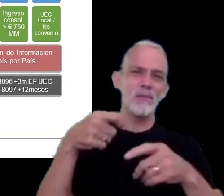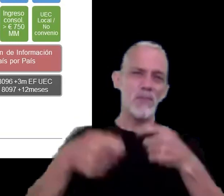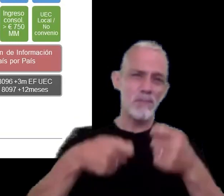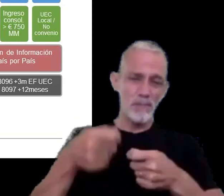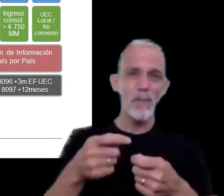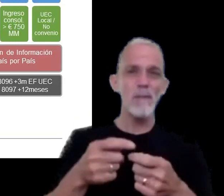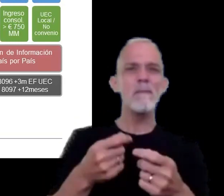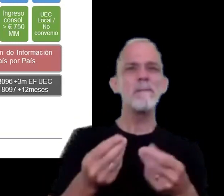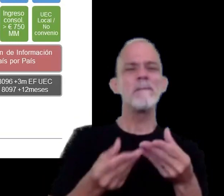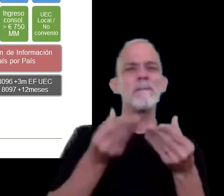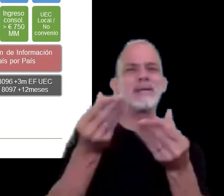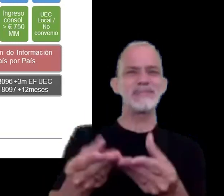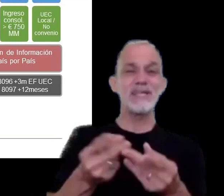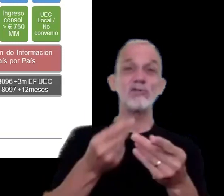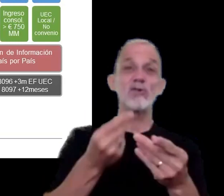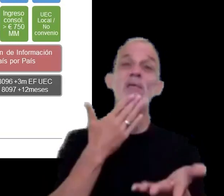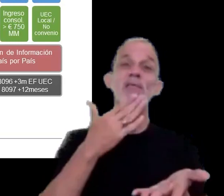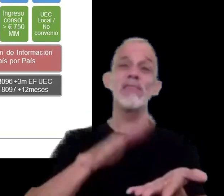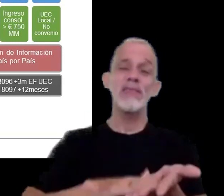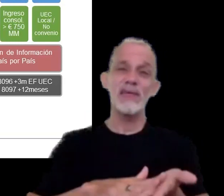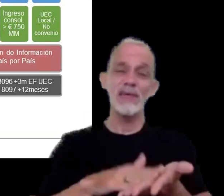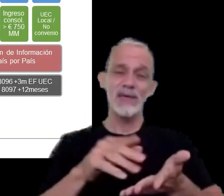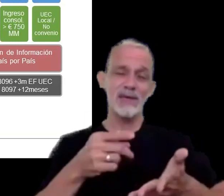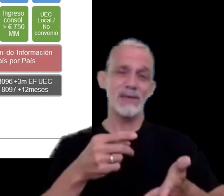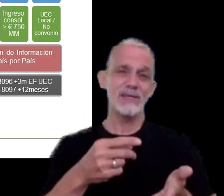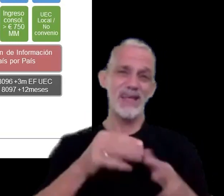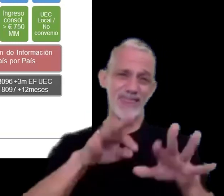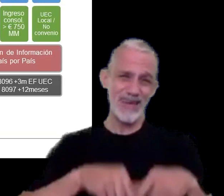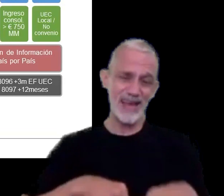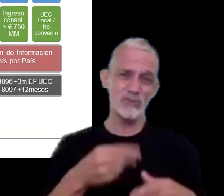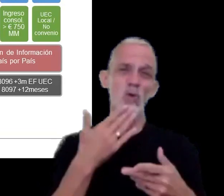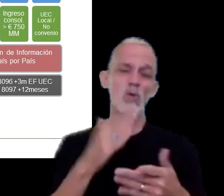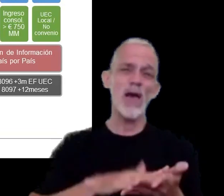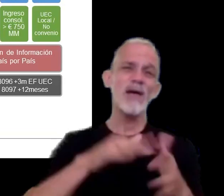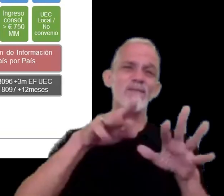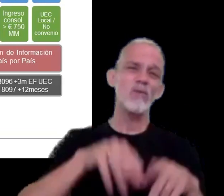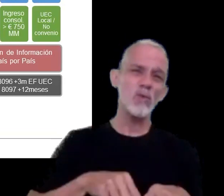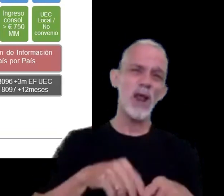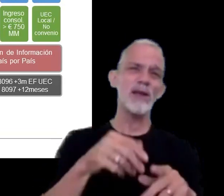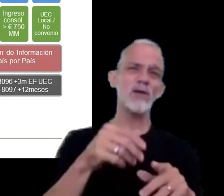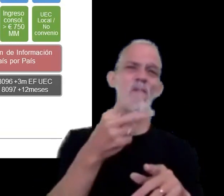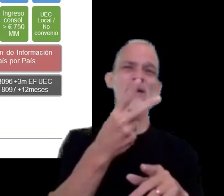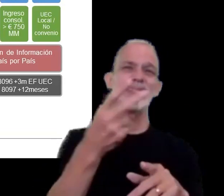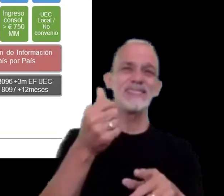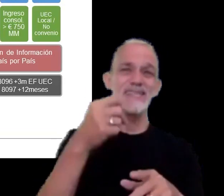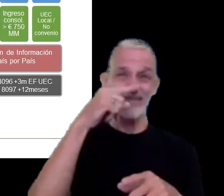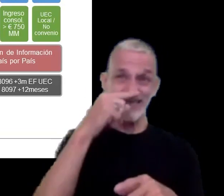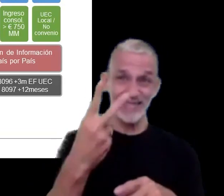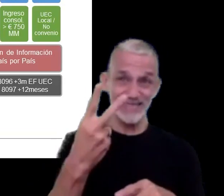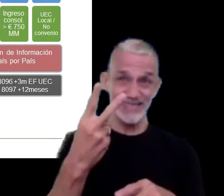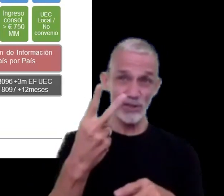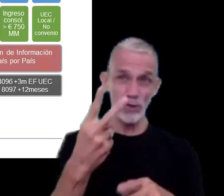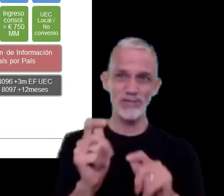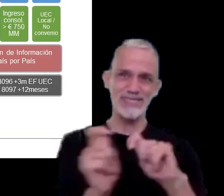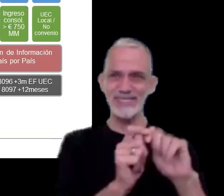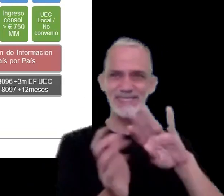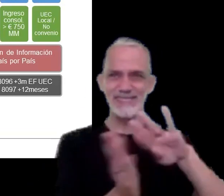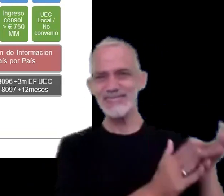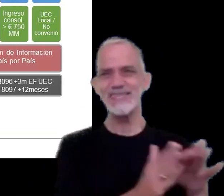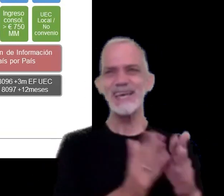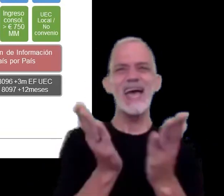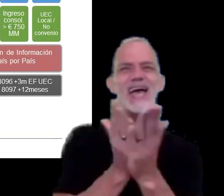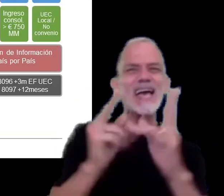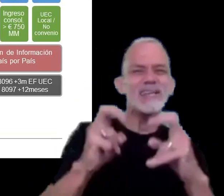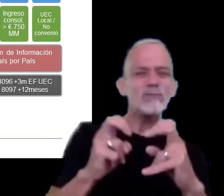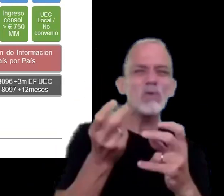presentación de una declaración jurada que es el formulario 2672 en reemplazo del estudio de